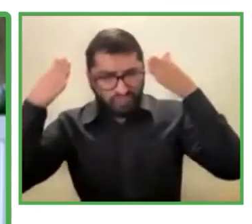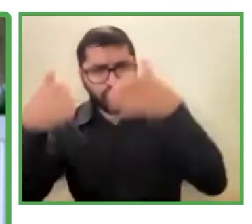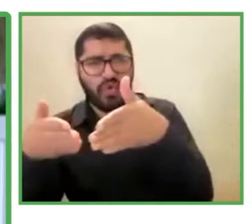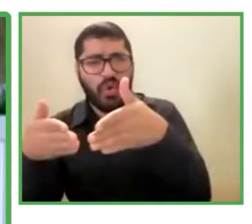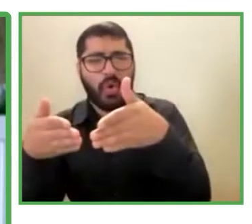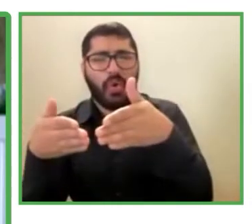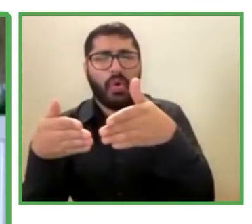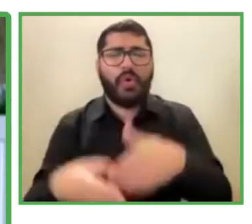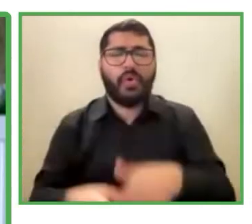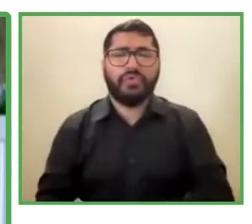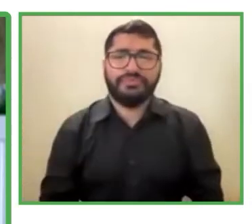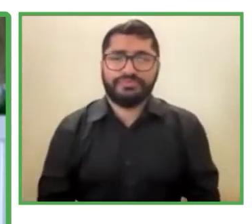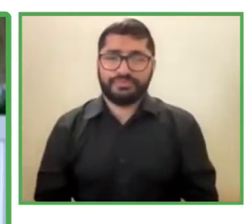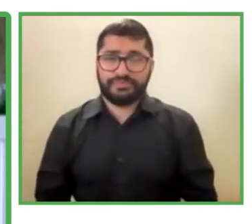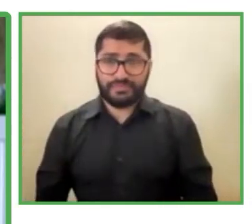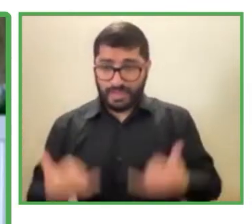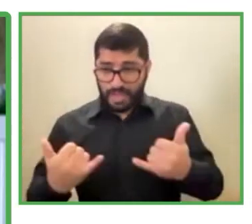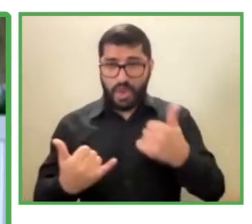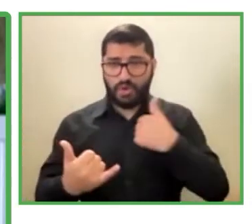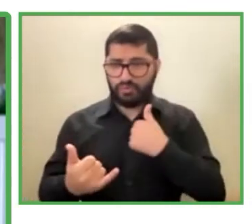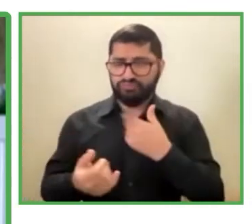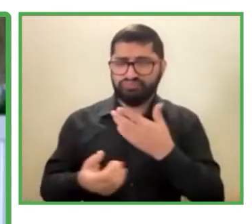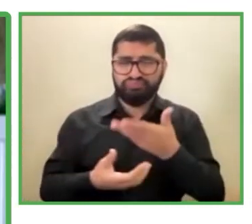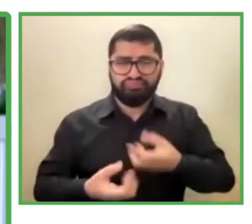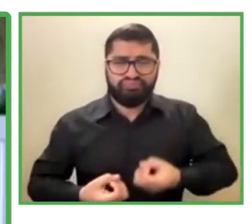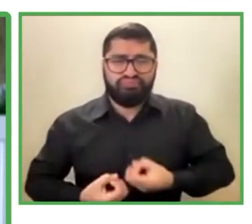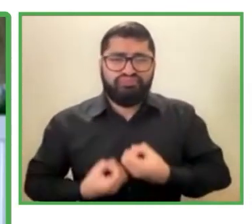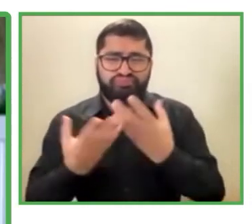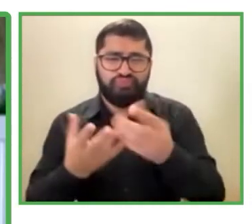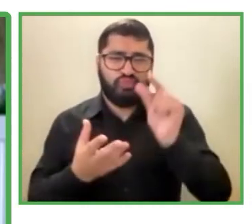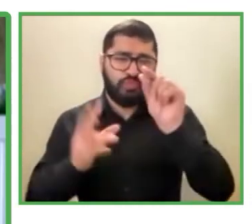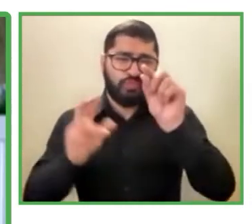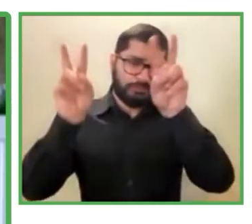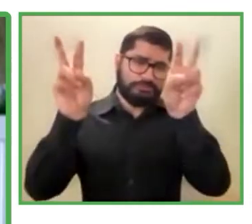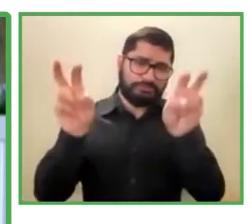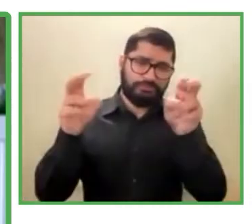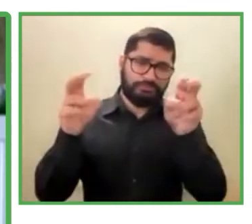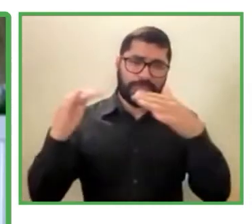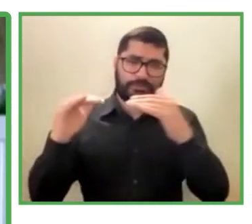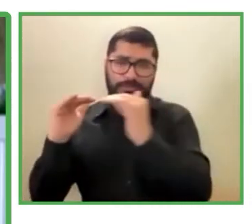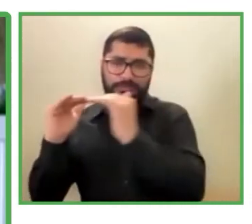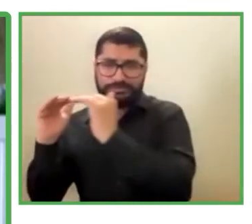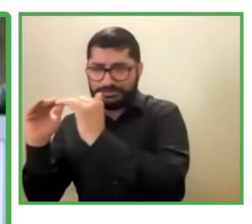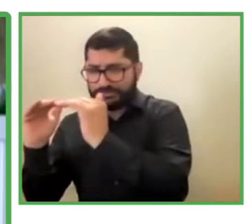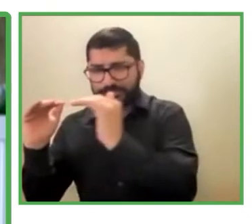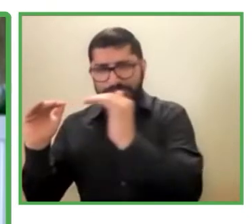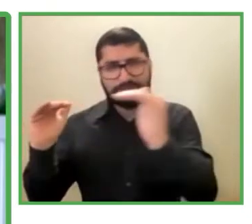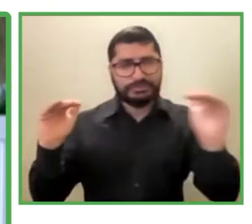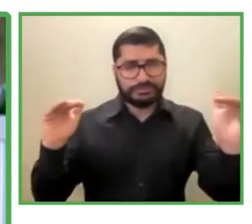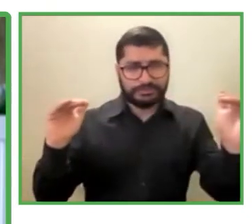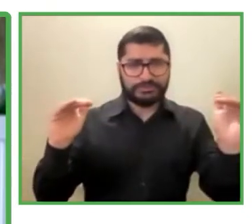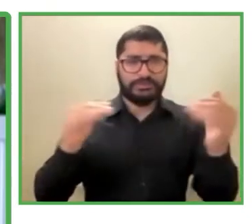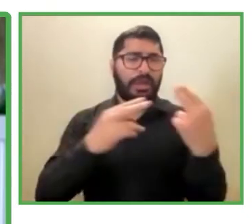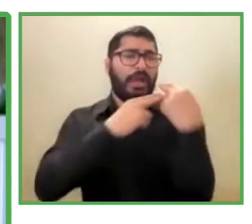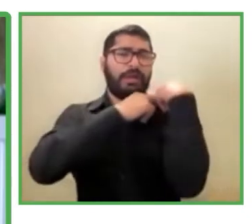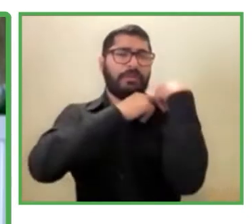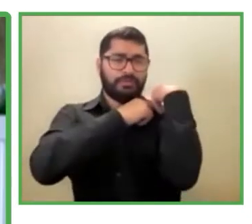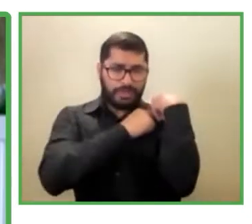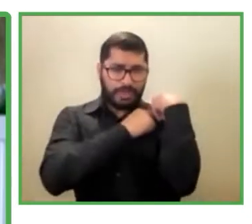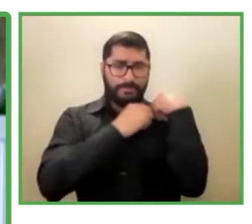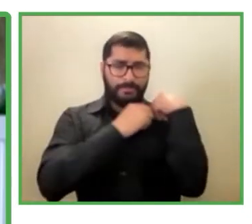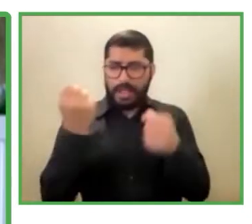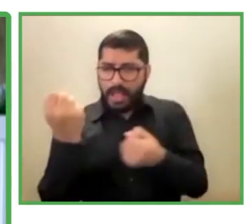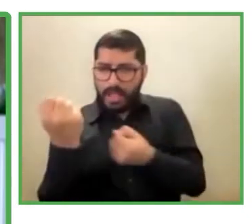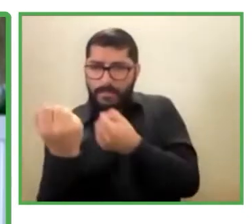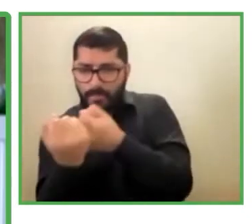hablar un poco acerca de lo que es la línea que se encarga del acompañamiento para personas con discapacidad. Quiero